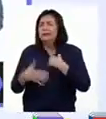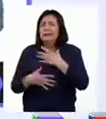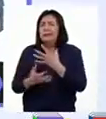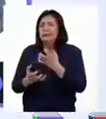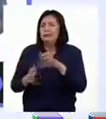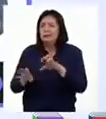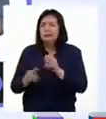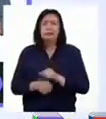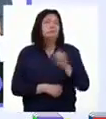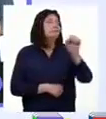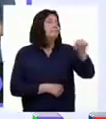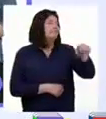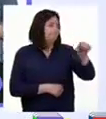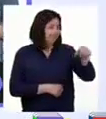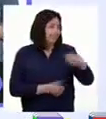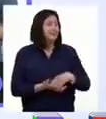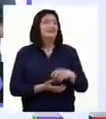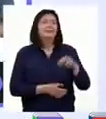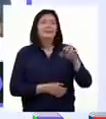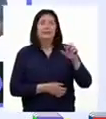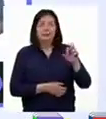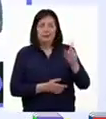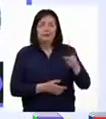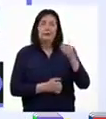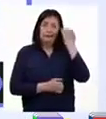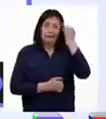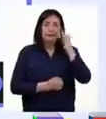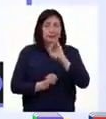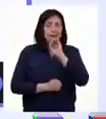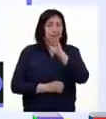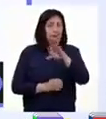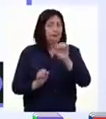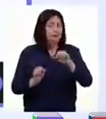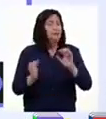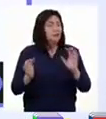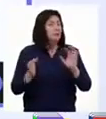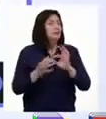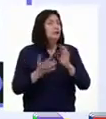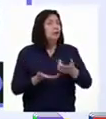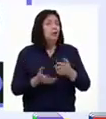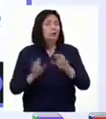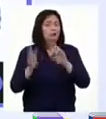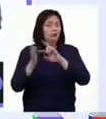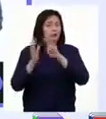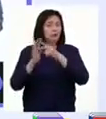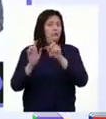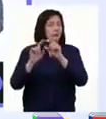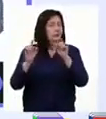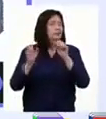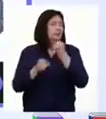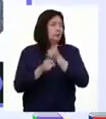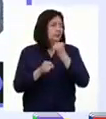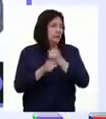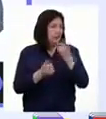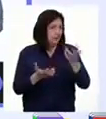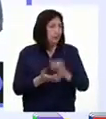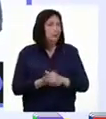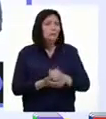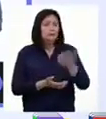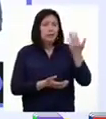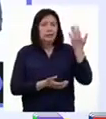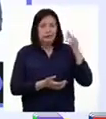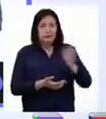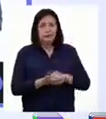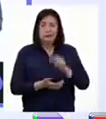Así es, Patricia. Justo las ideas que expresas están asociadas a un concepto que venimos trabajando en actividades